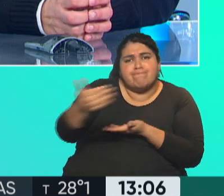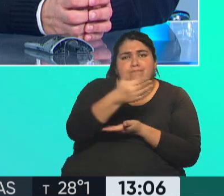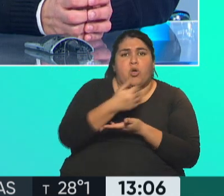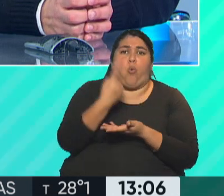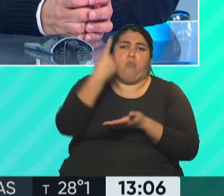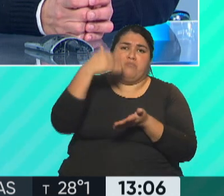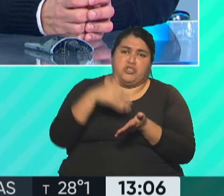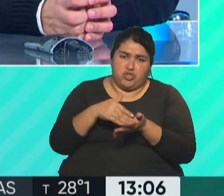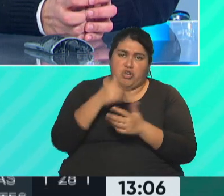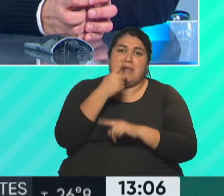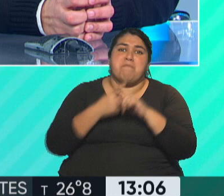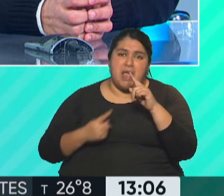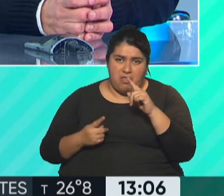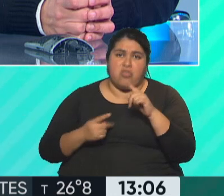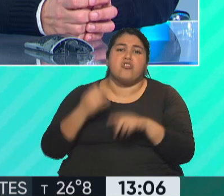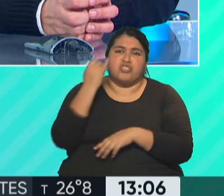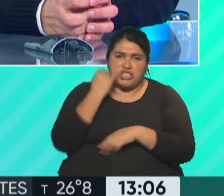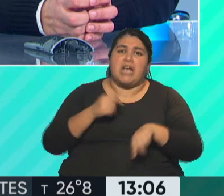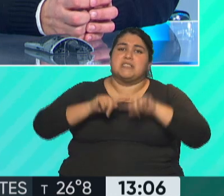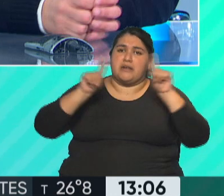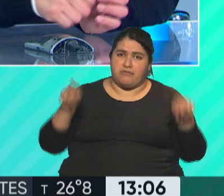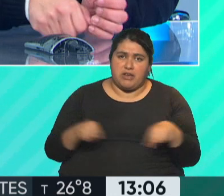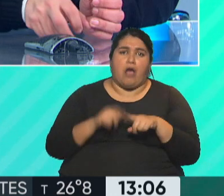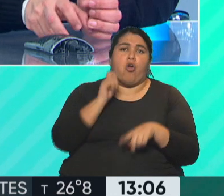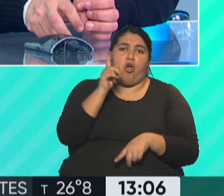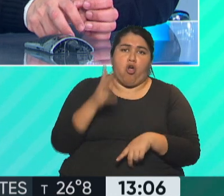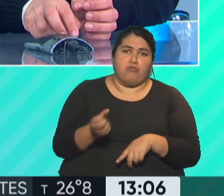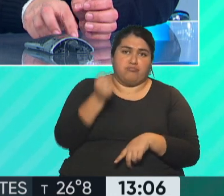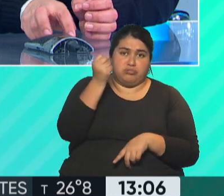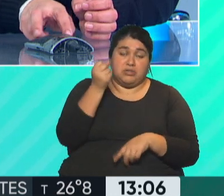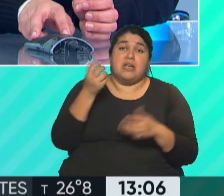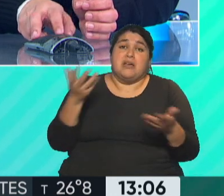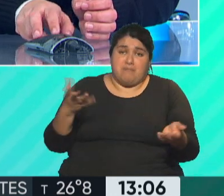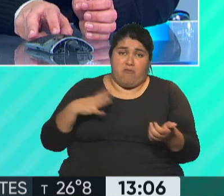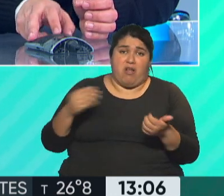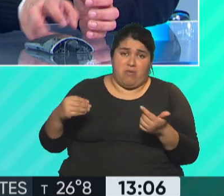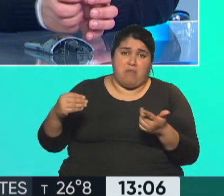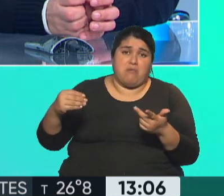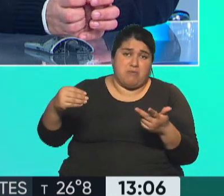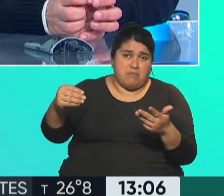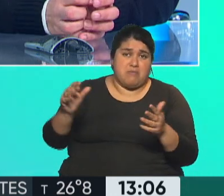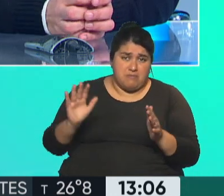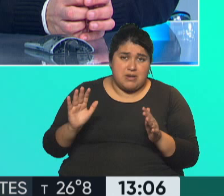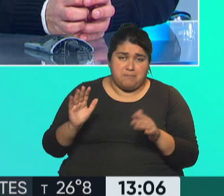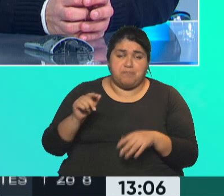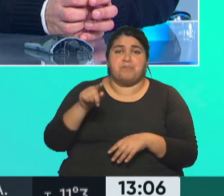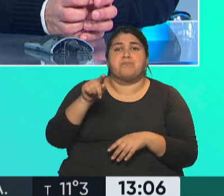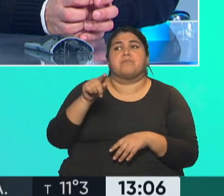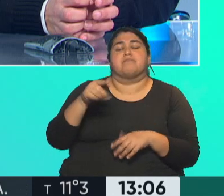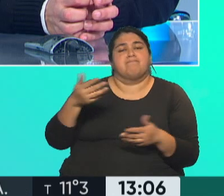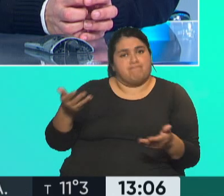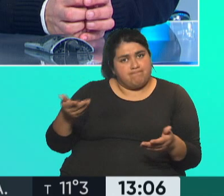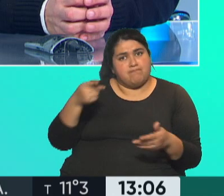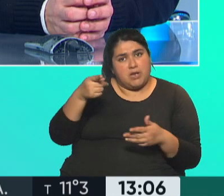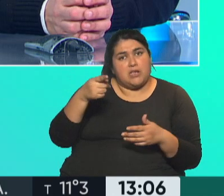millón y medio de personas en la Argentina que han certificado, pero que nos falta llegar a un montón de gente todavía. Y esto nos